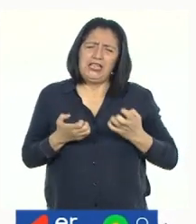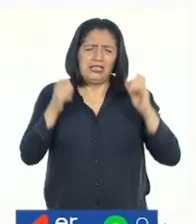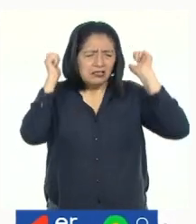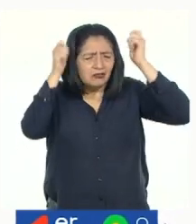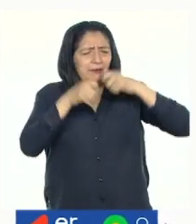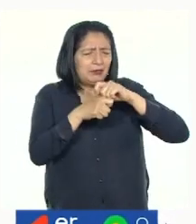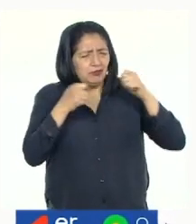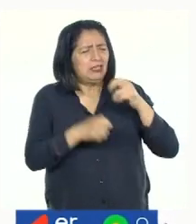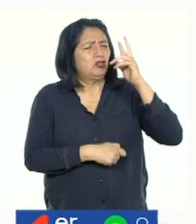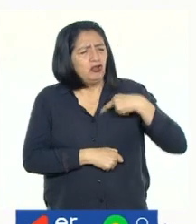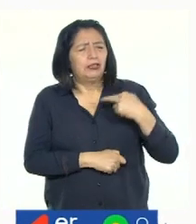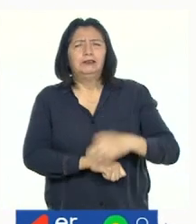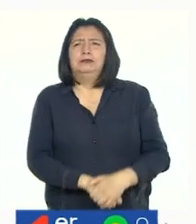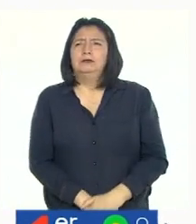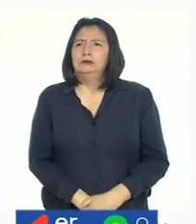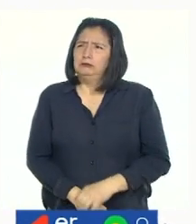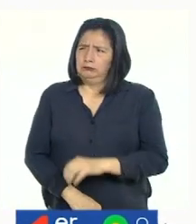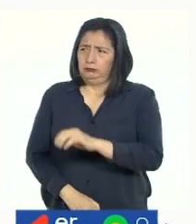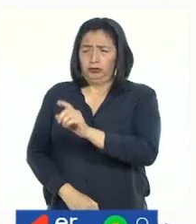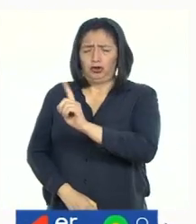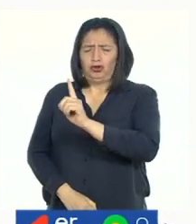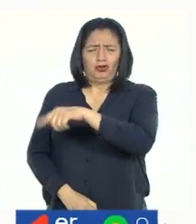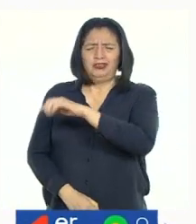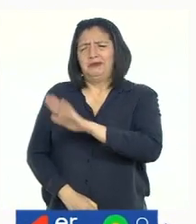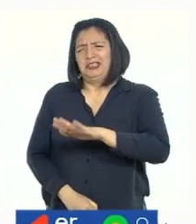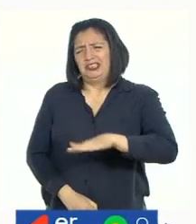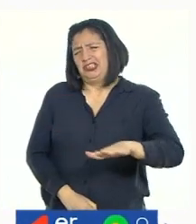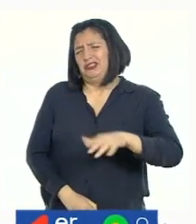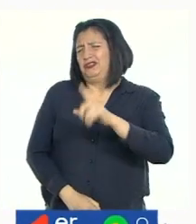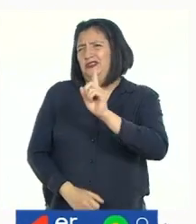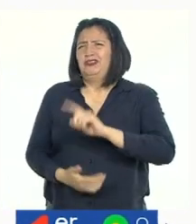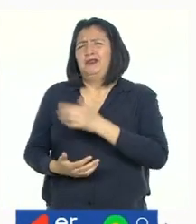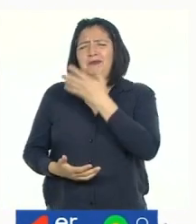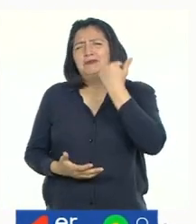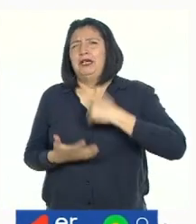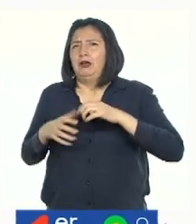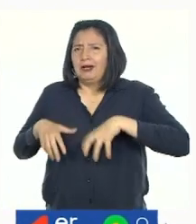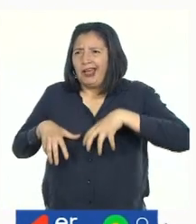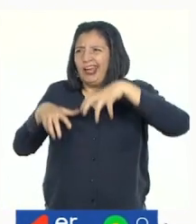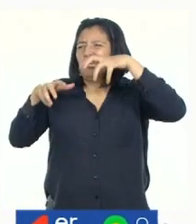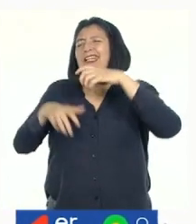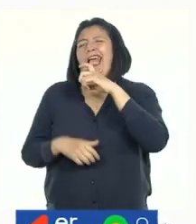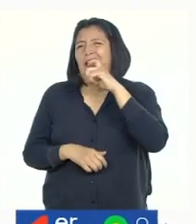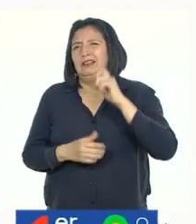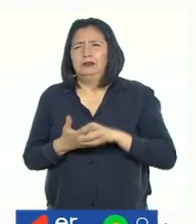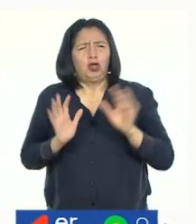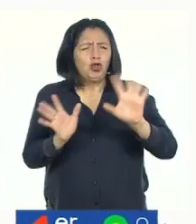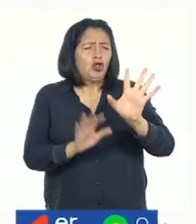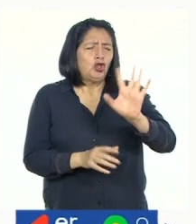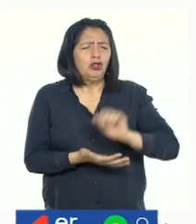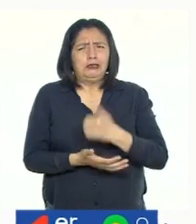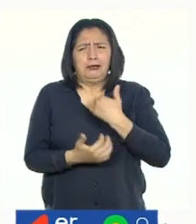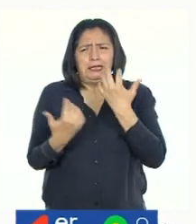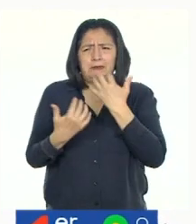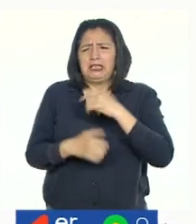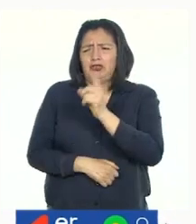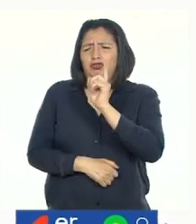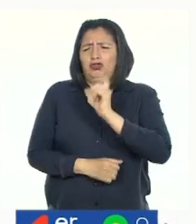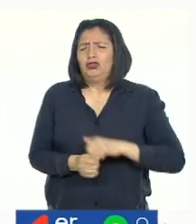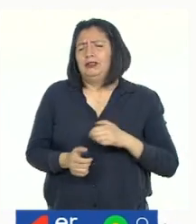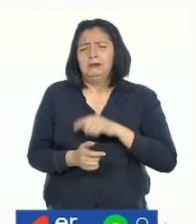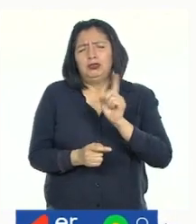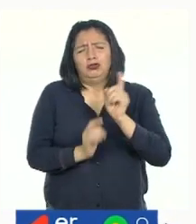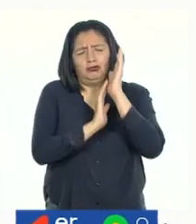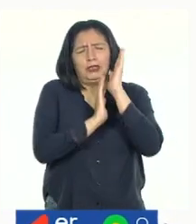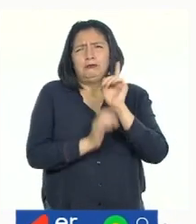la cabelucita roja. No, hace cuentos para niños chicos. Mejor el gigante egoísta. No, porque se me da miedo. Y después